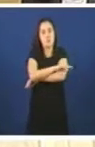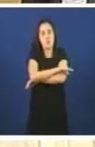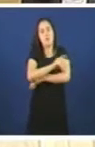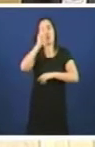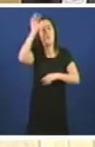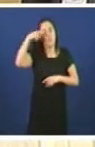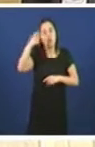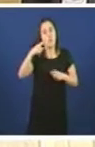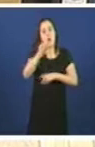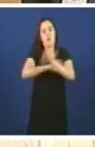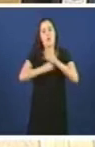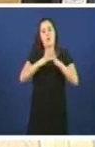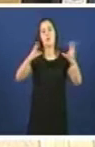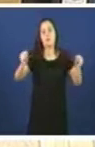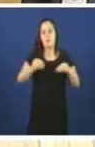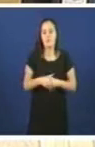Ordenación Universitaria